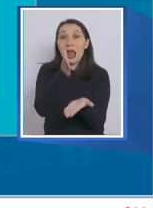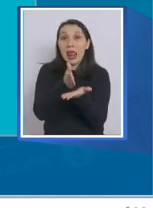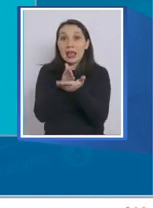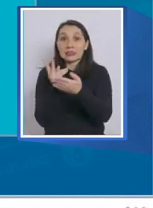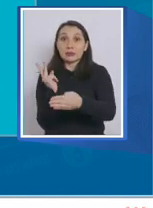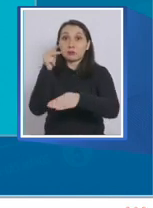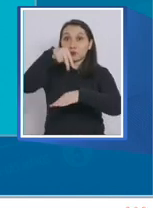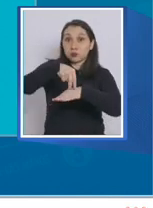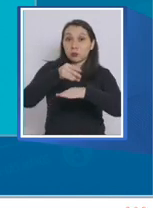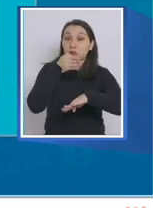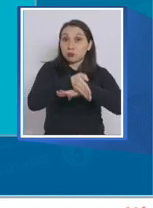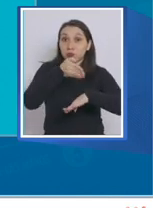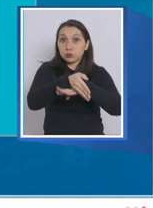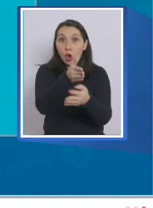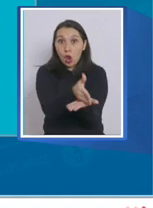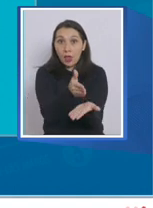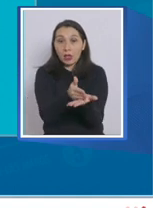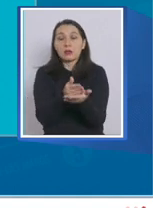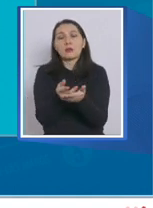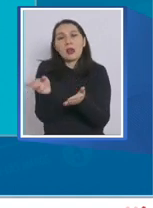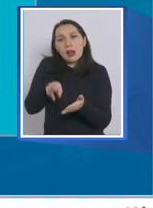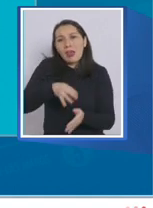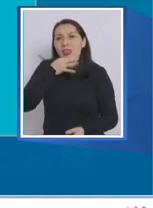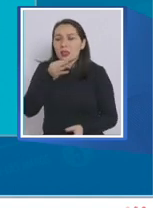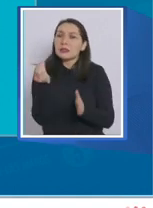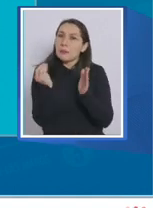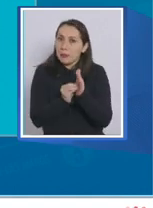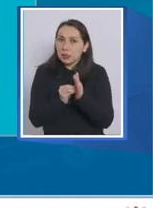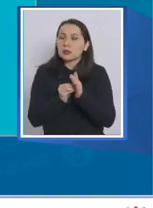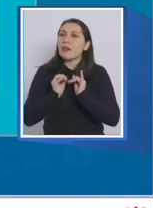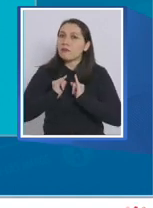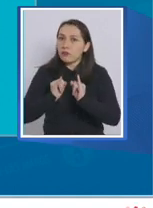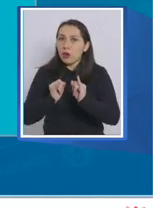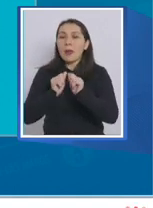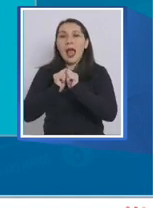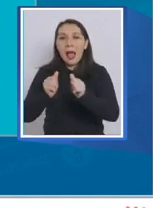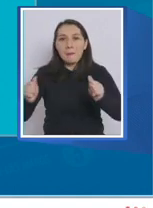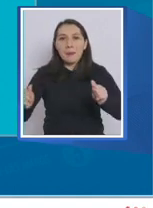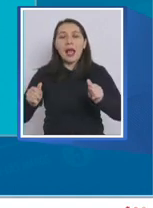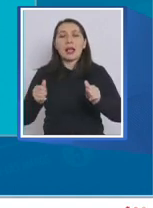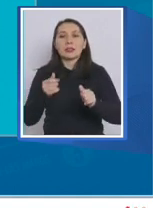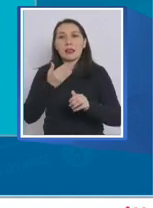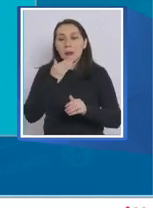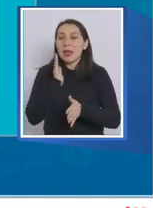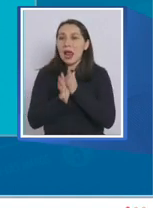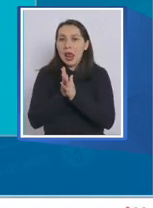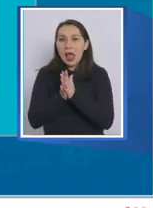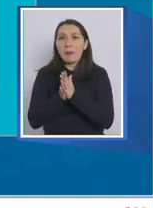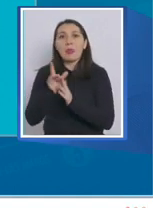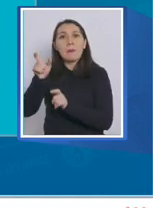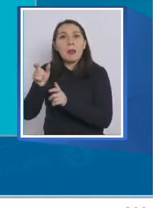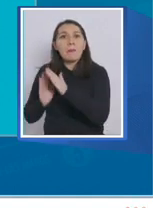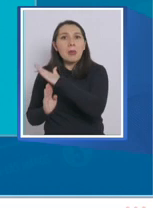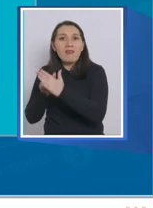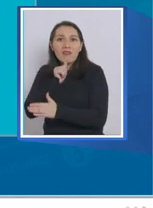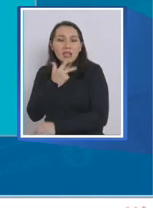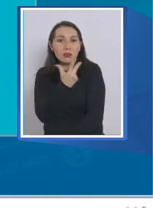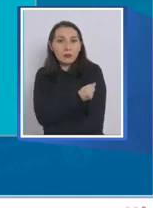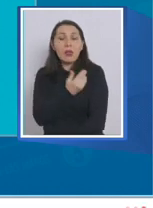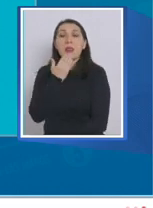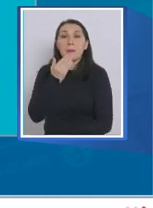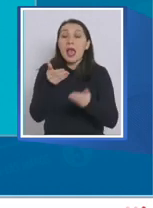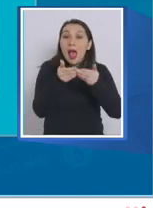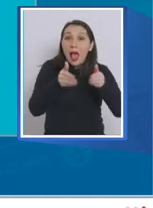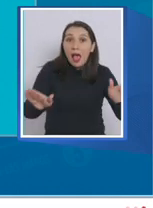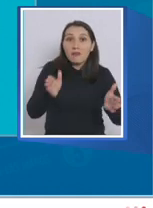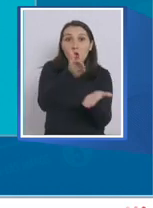presenciales, se enfatizó en seguir reforzando la comunicación de la campaña y acelerar los rezagados, así como abrir